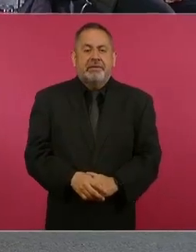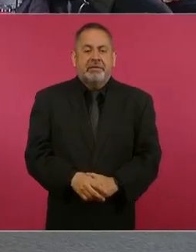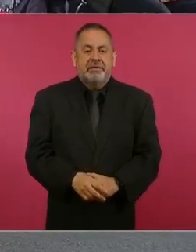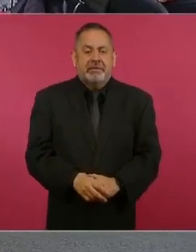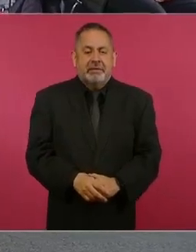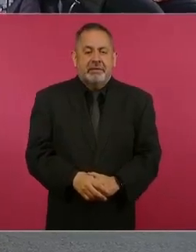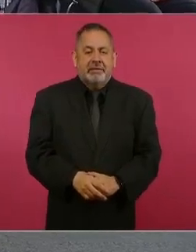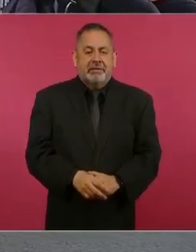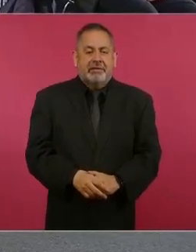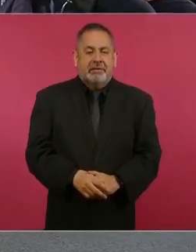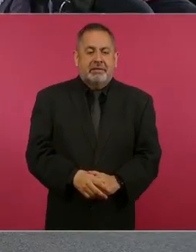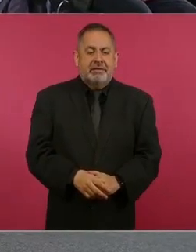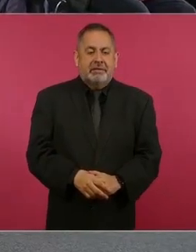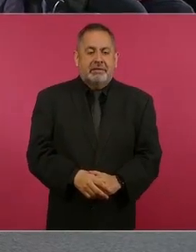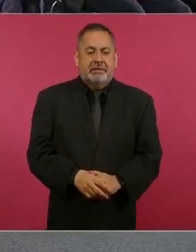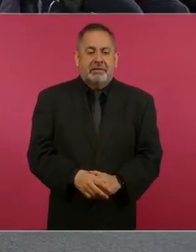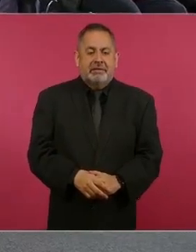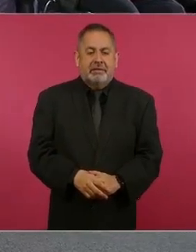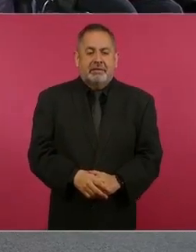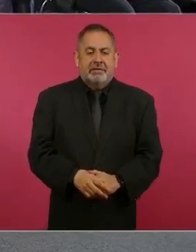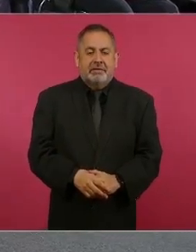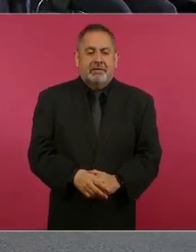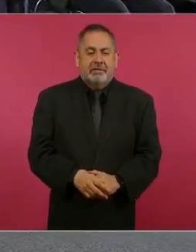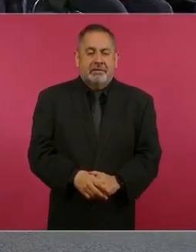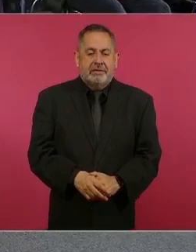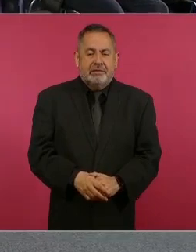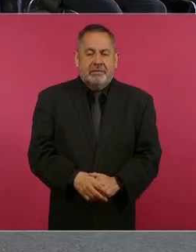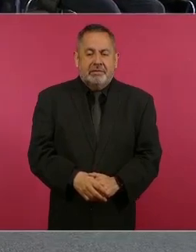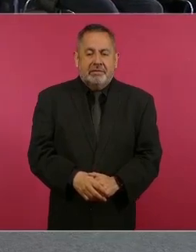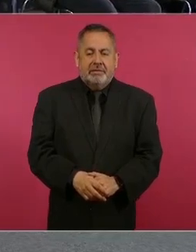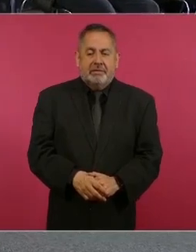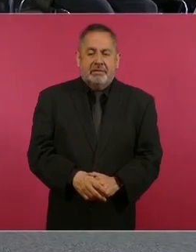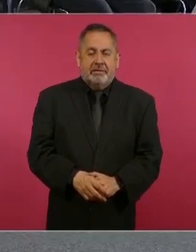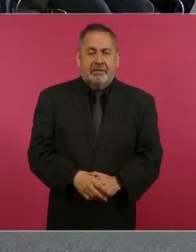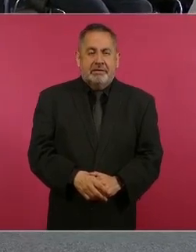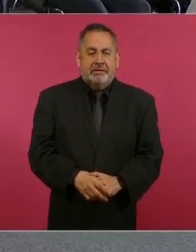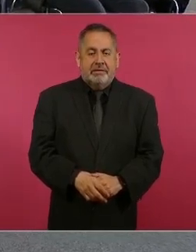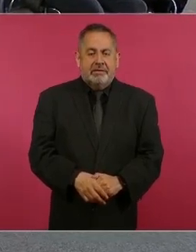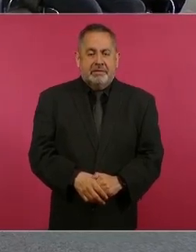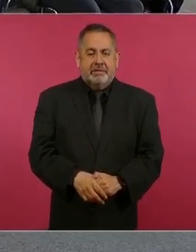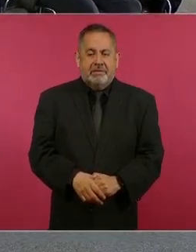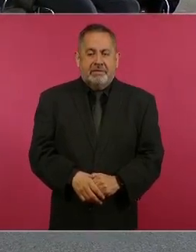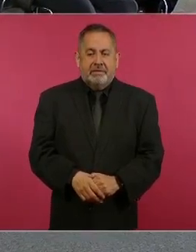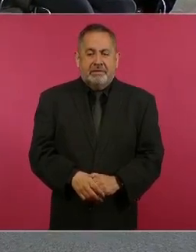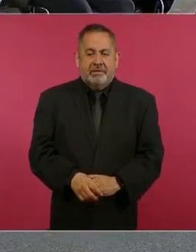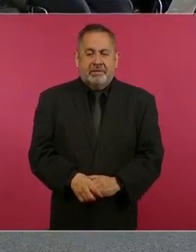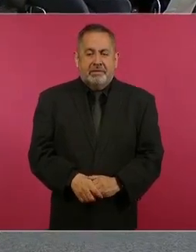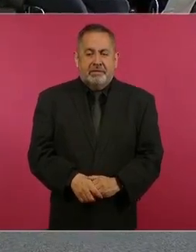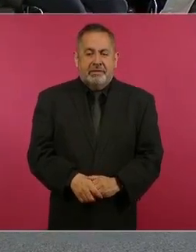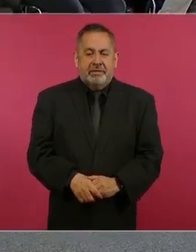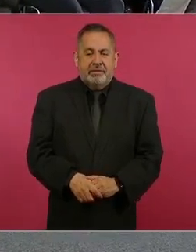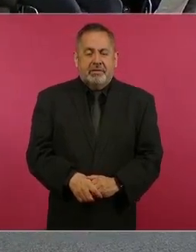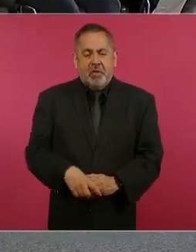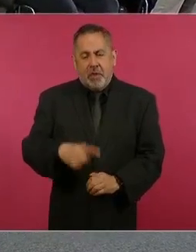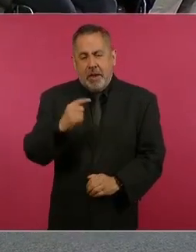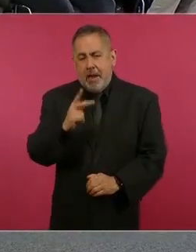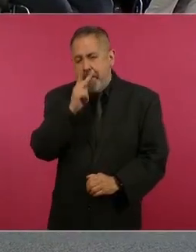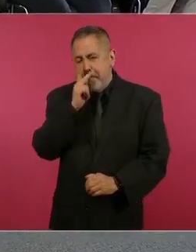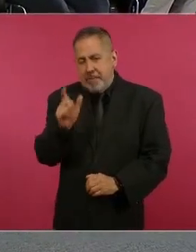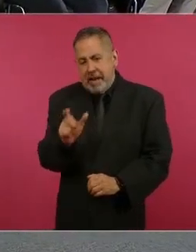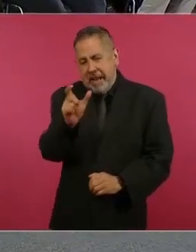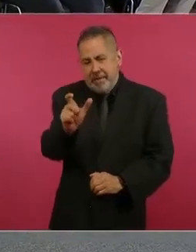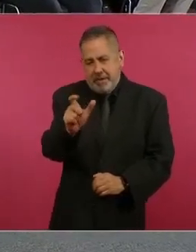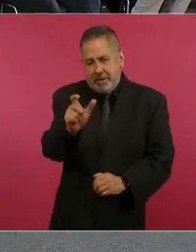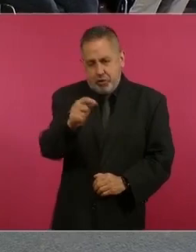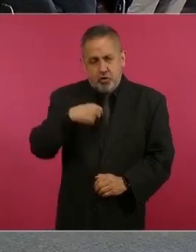Es una palabra, un término que no voy a repetir, no,